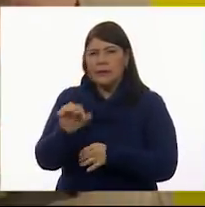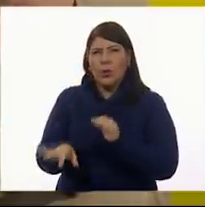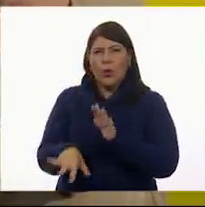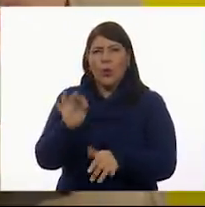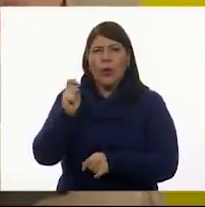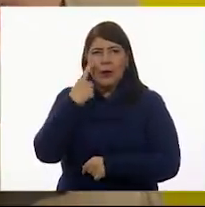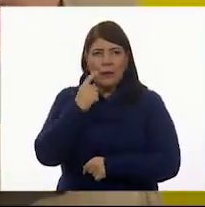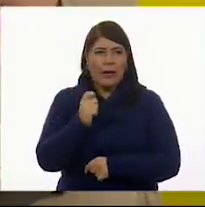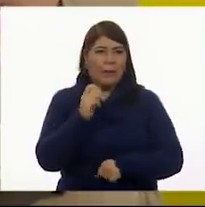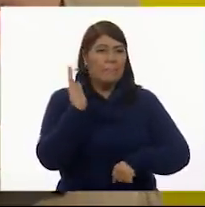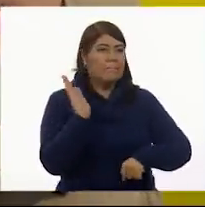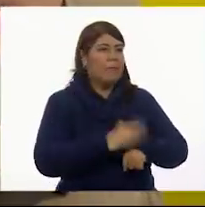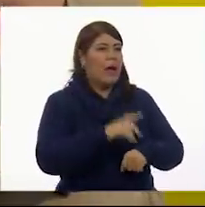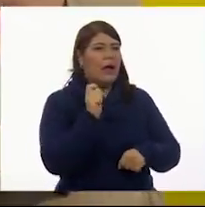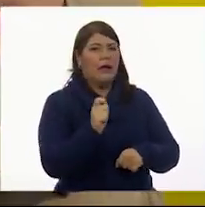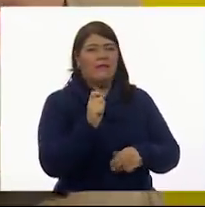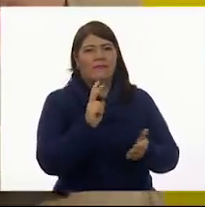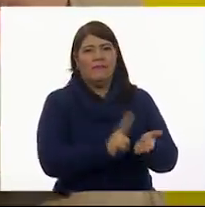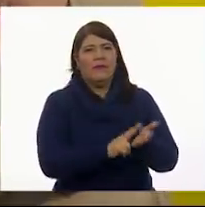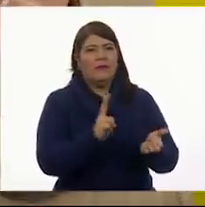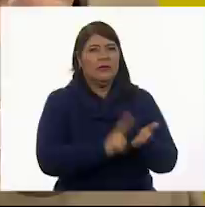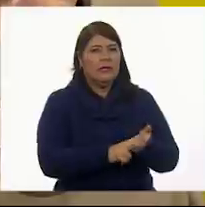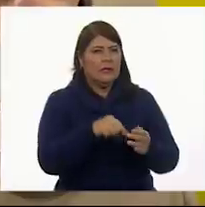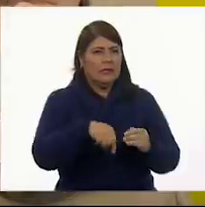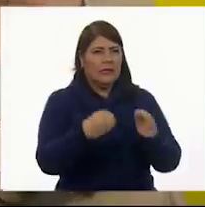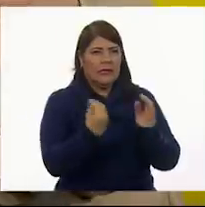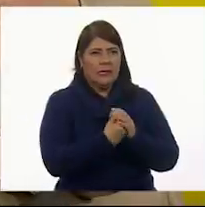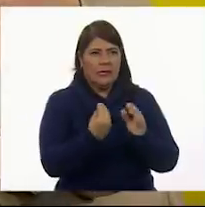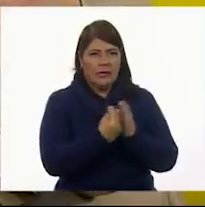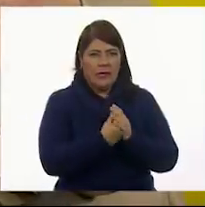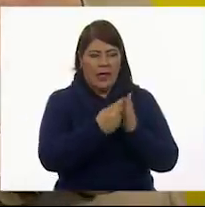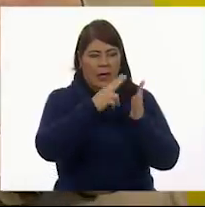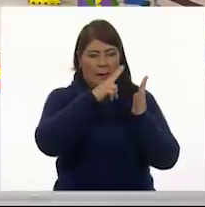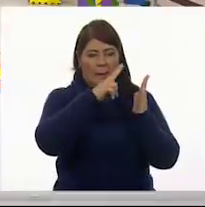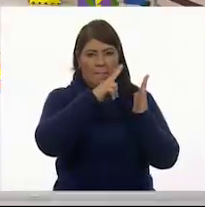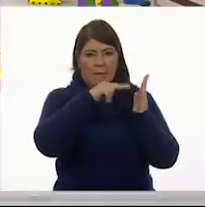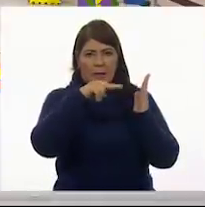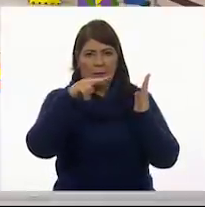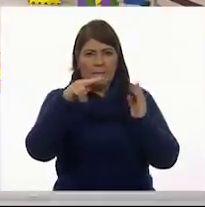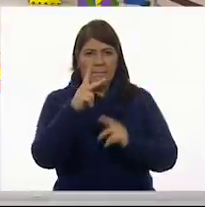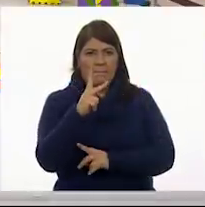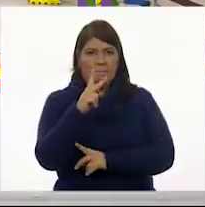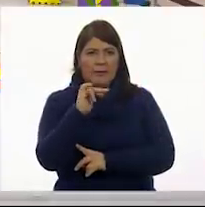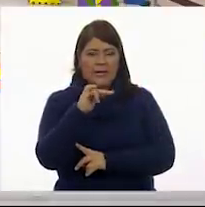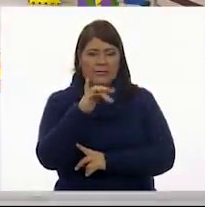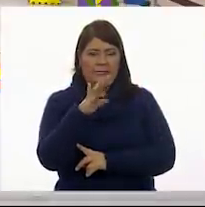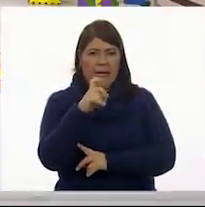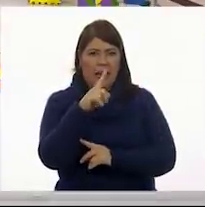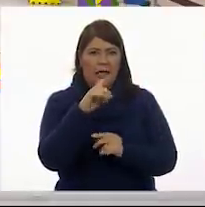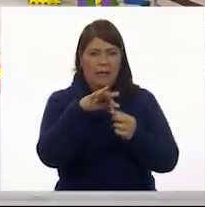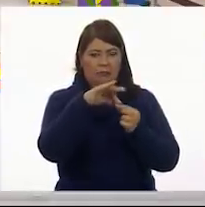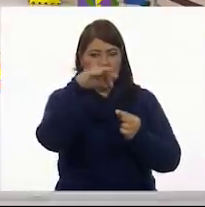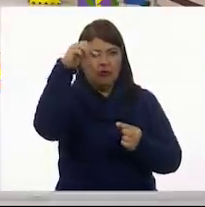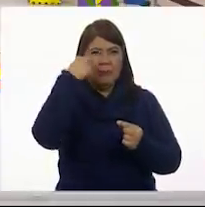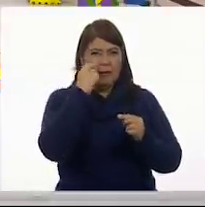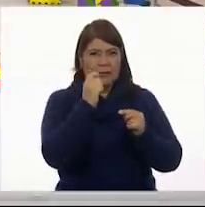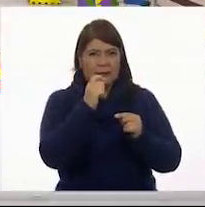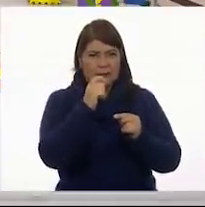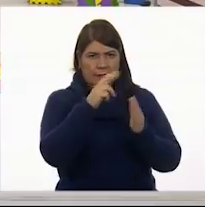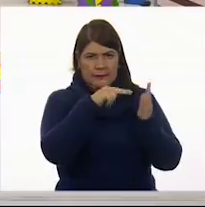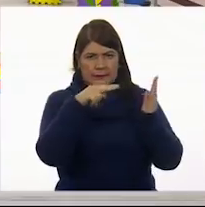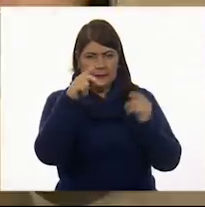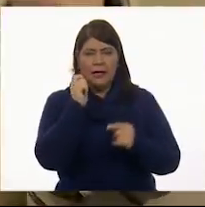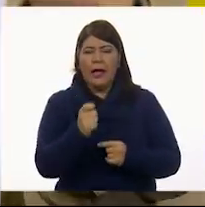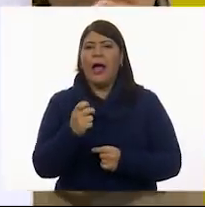preciado en nuestra clase. Un pincel. Ahí empieza todo. Un pincel.